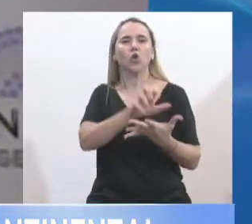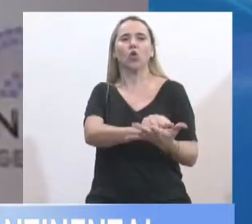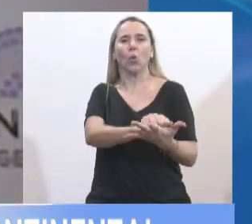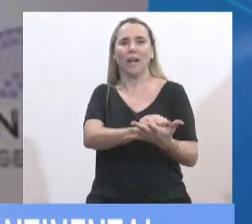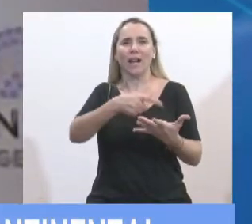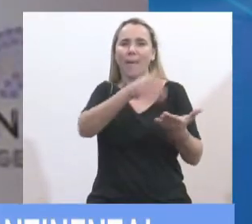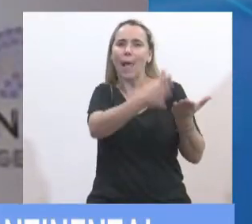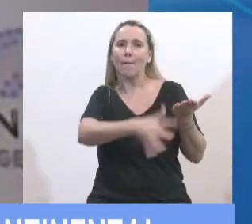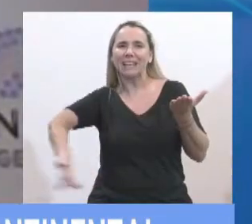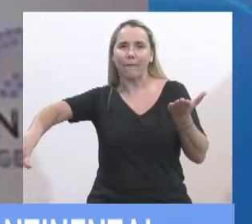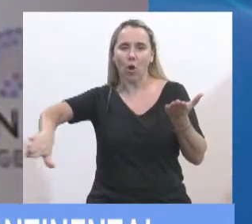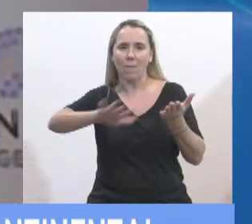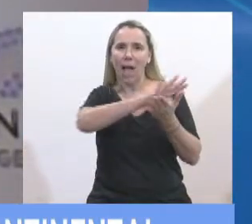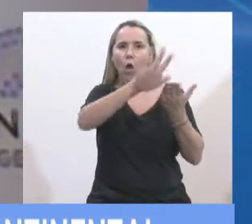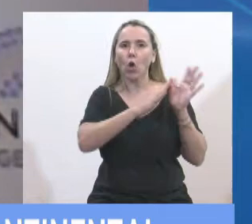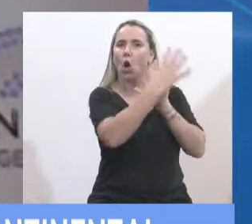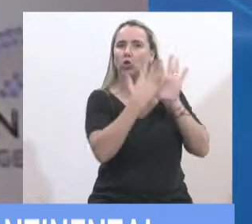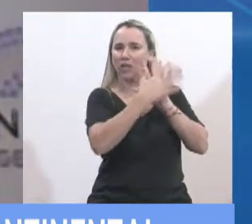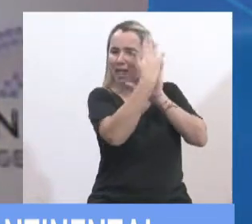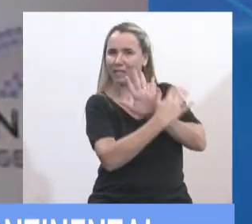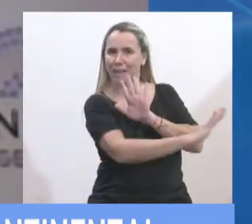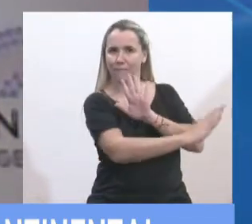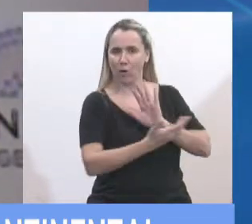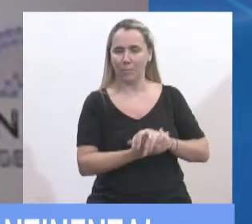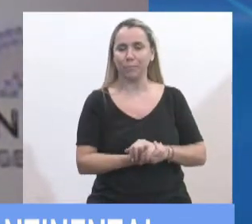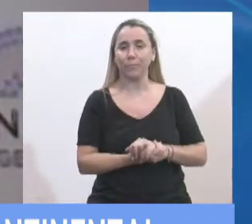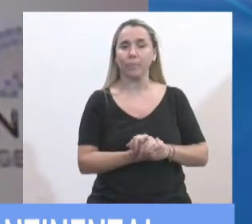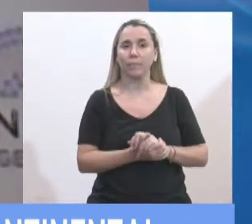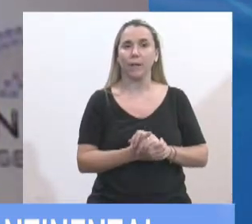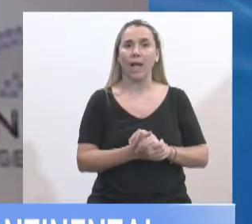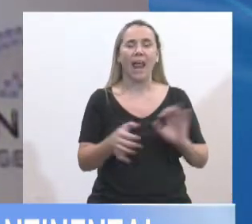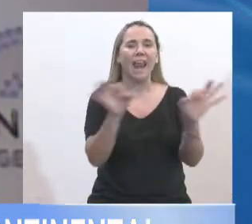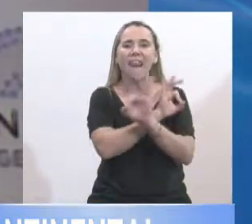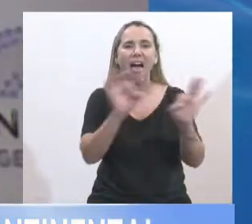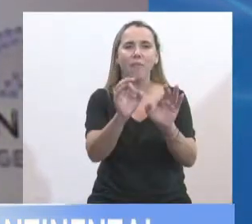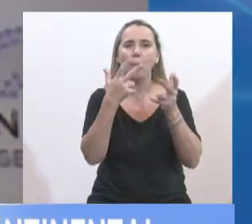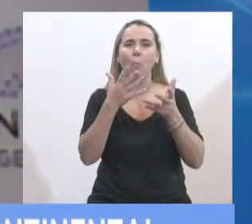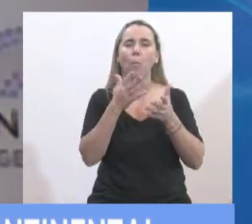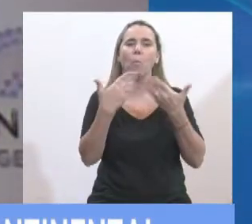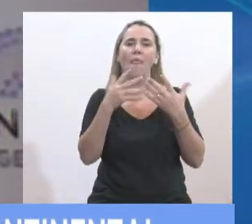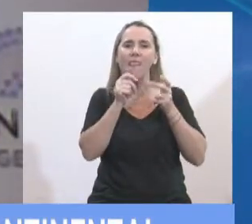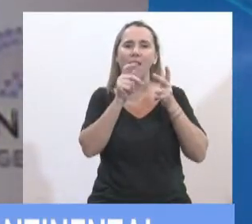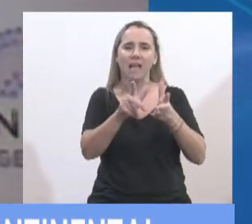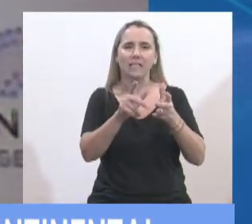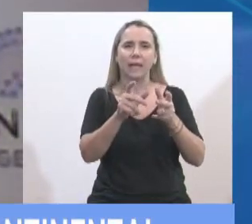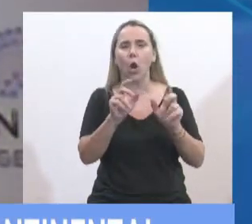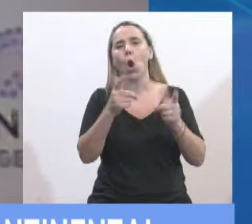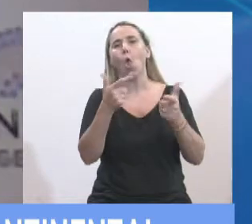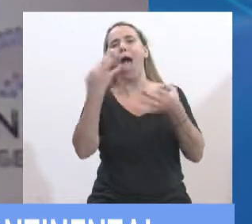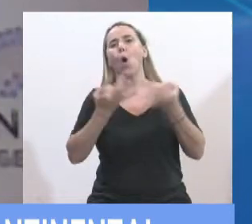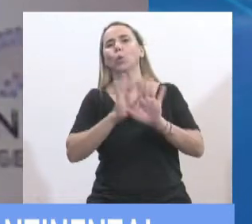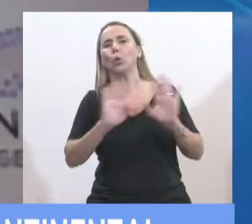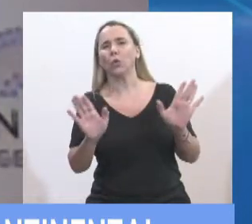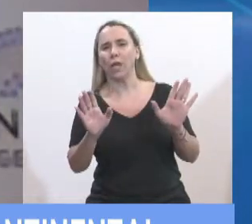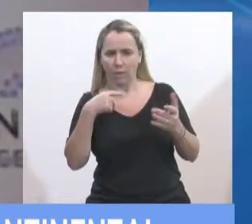sobre la Plataforma Continental. Nadie podrá negar la justicia de reconocer la creación por